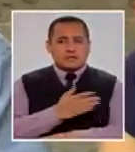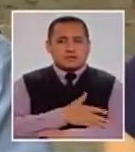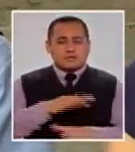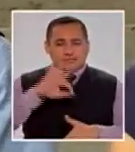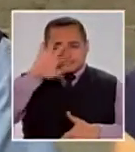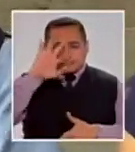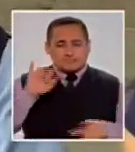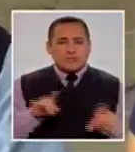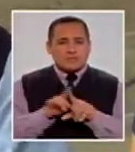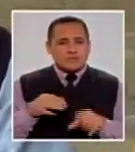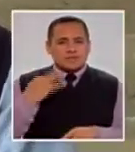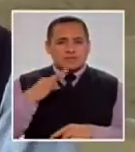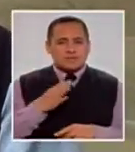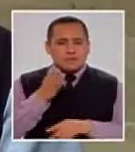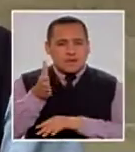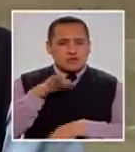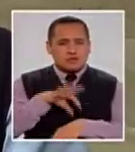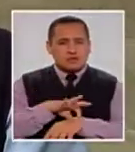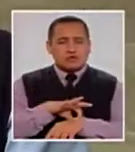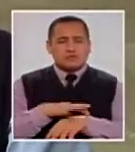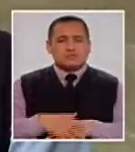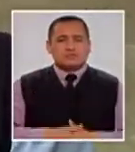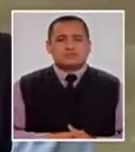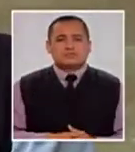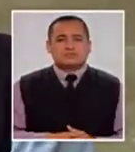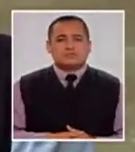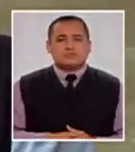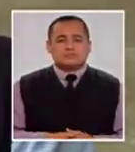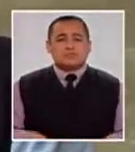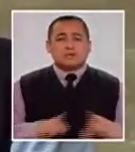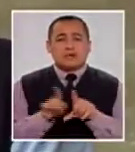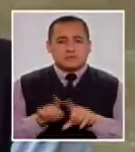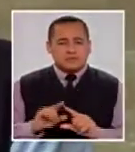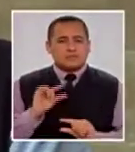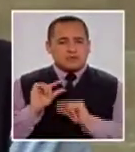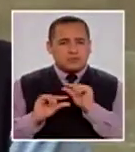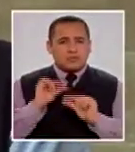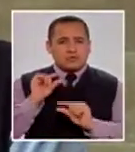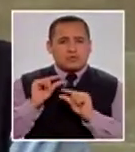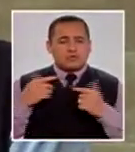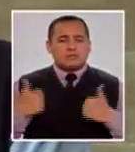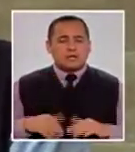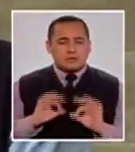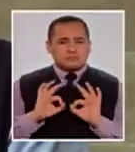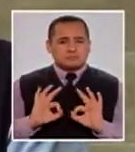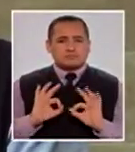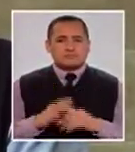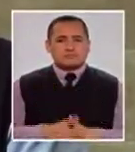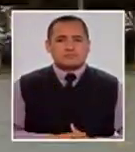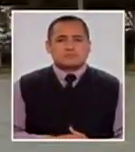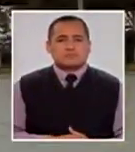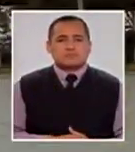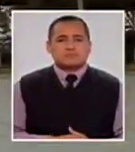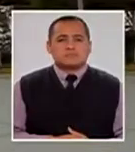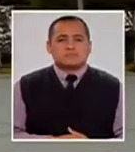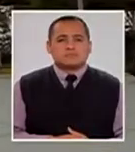tratamientos que siempre se hace. Y a su caso es un poco más estable.